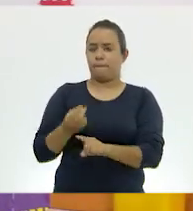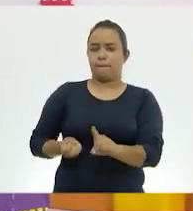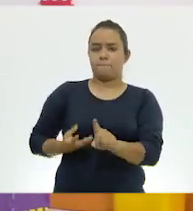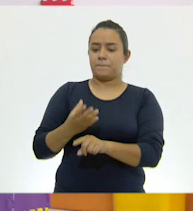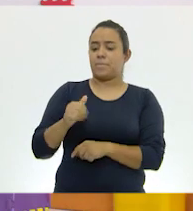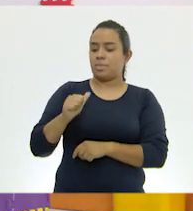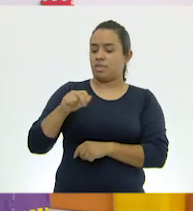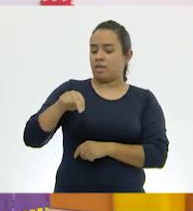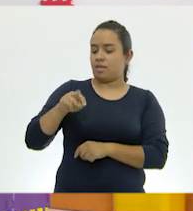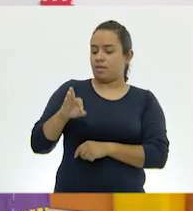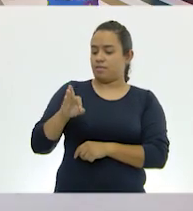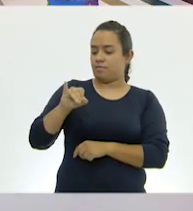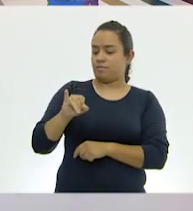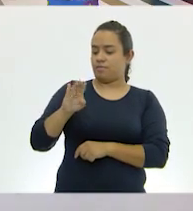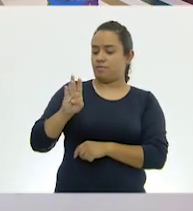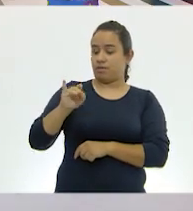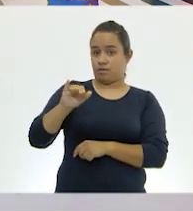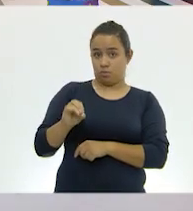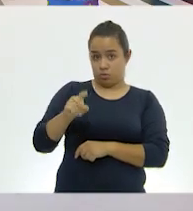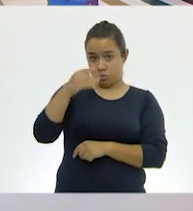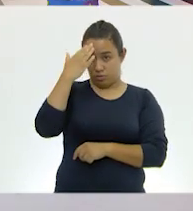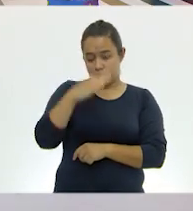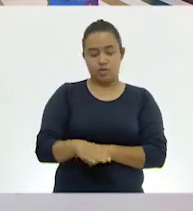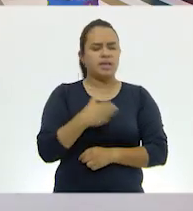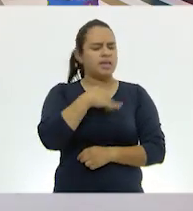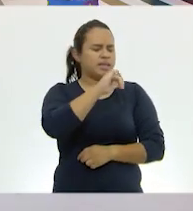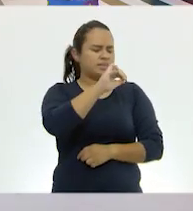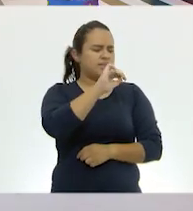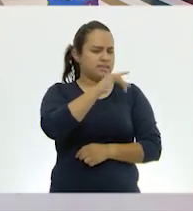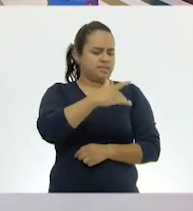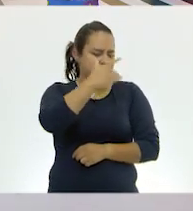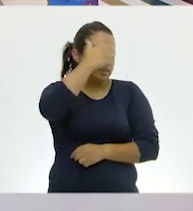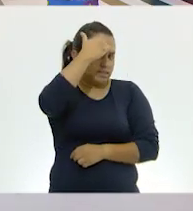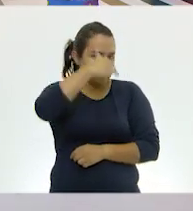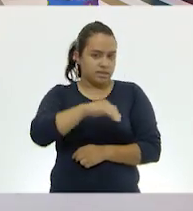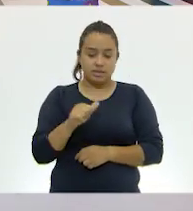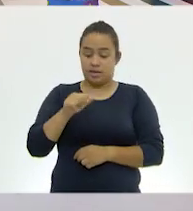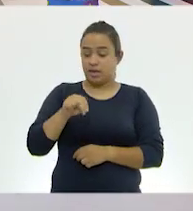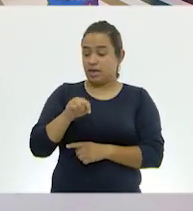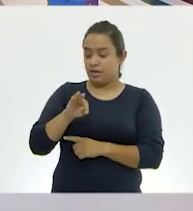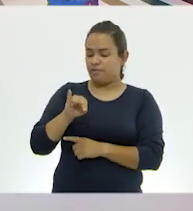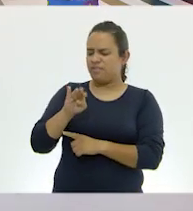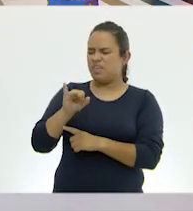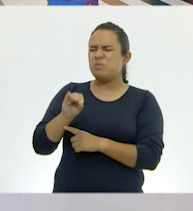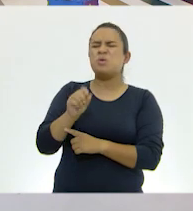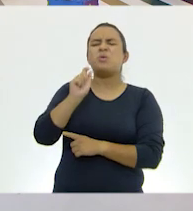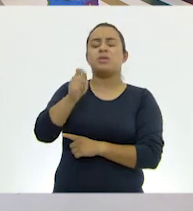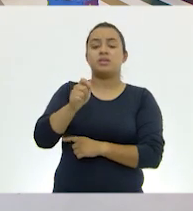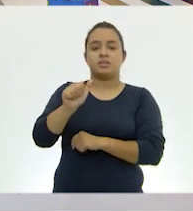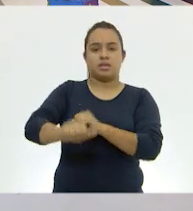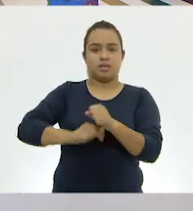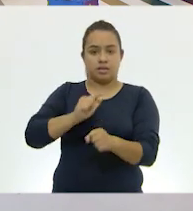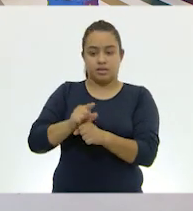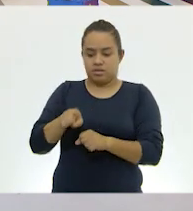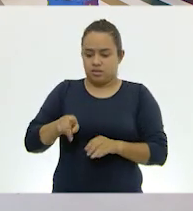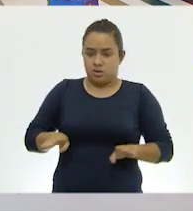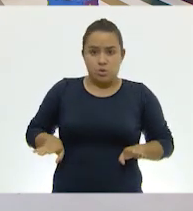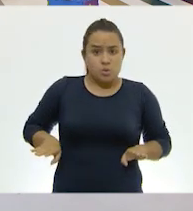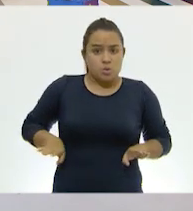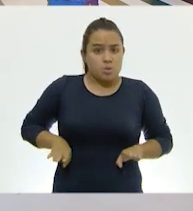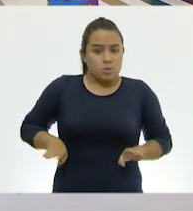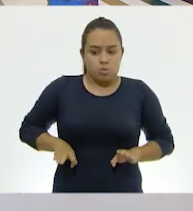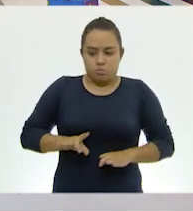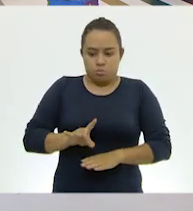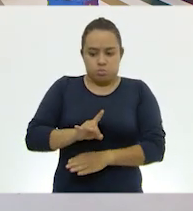anfibios? ¿Algo había oído de eso? Ajá. Los anfibios son animales que tienen características muy